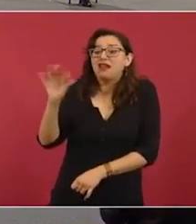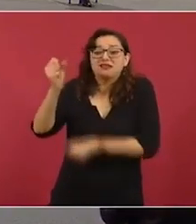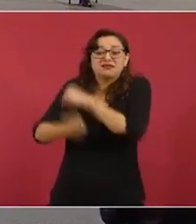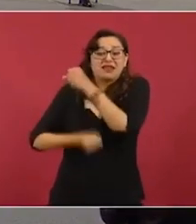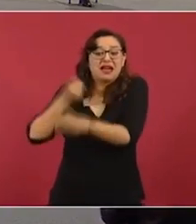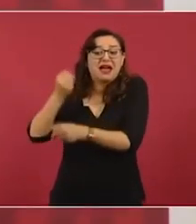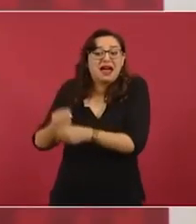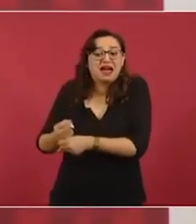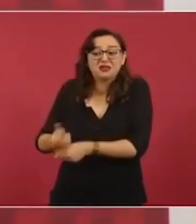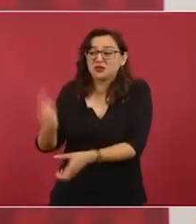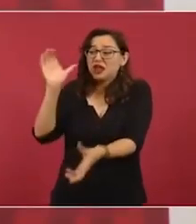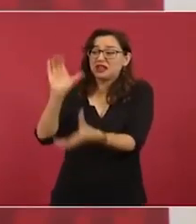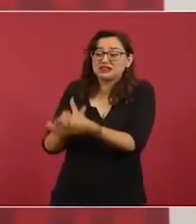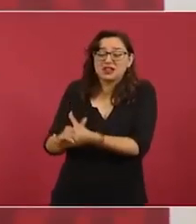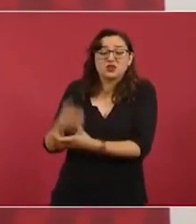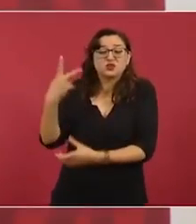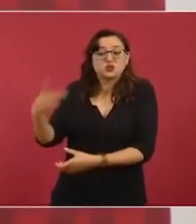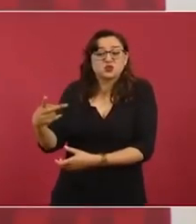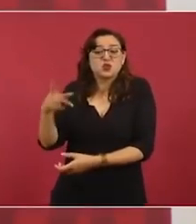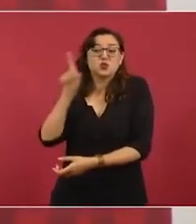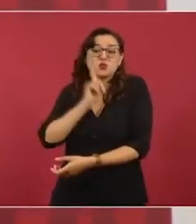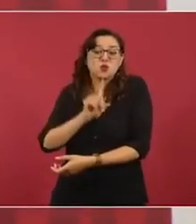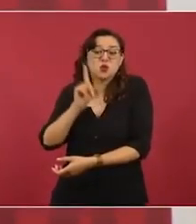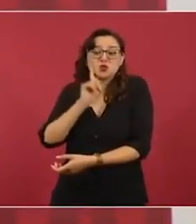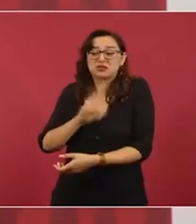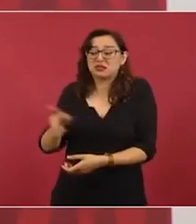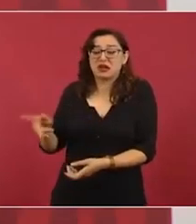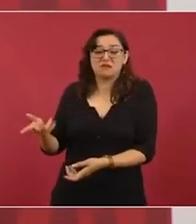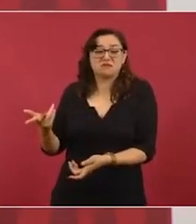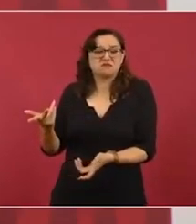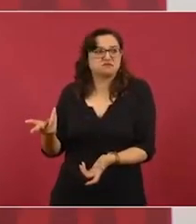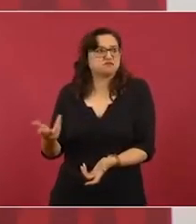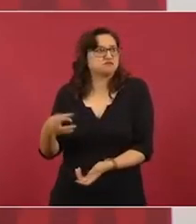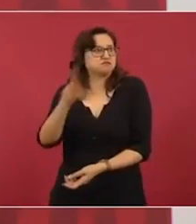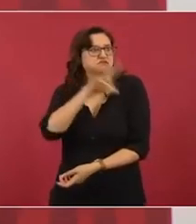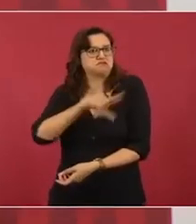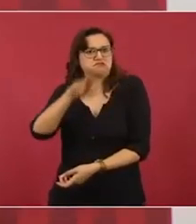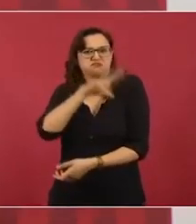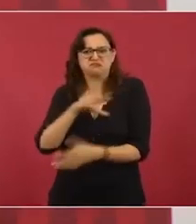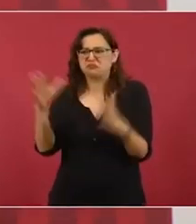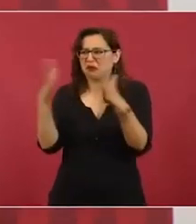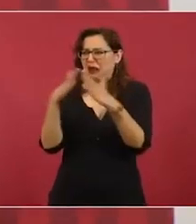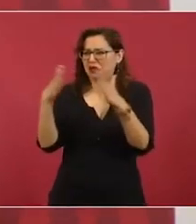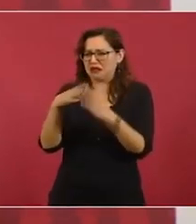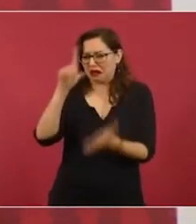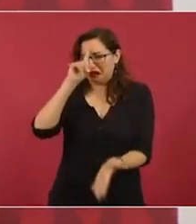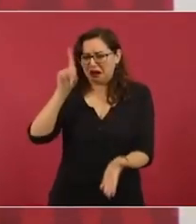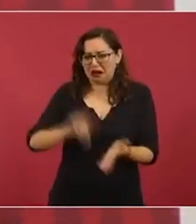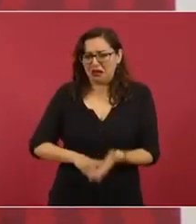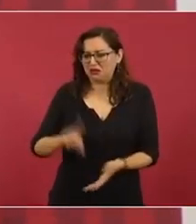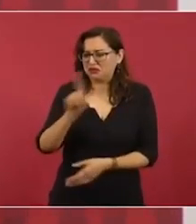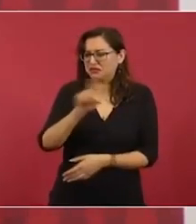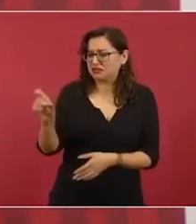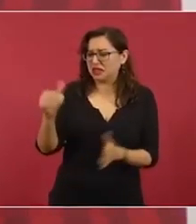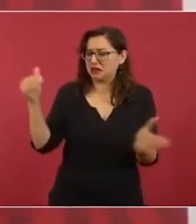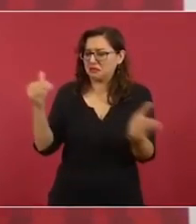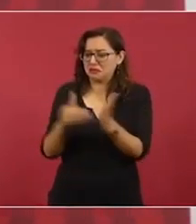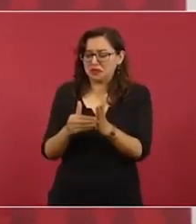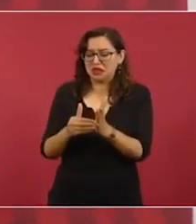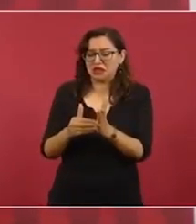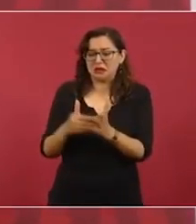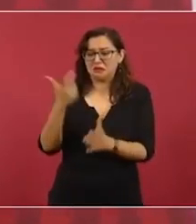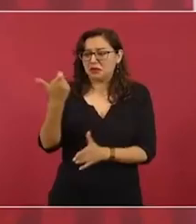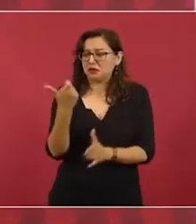con su esposa, 100 mil pesos mensuales. Yo no lo haría,